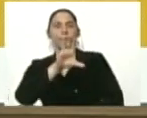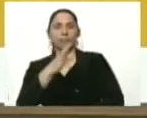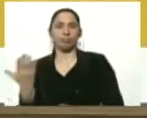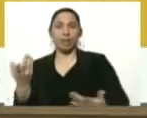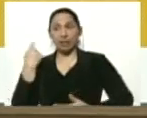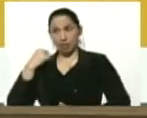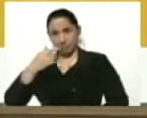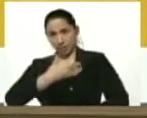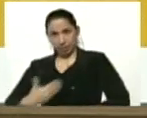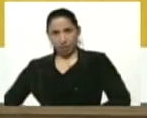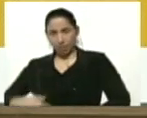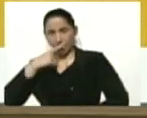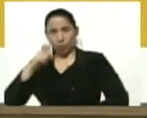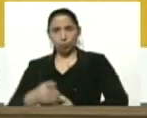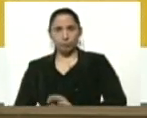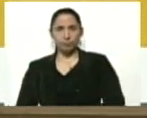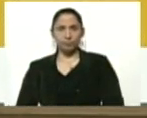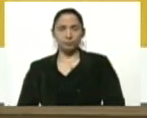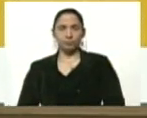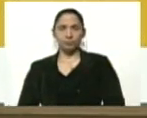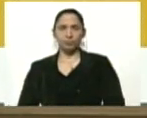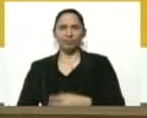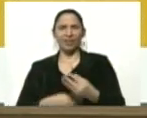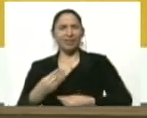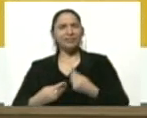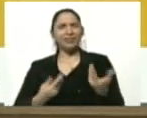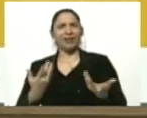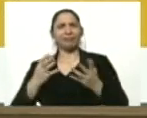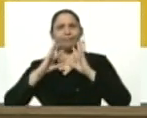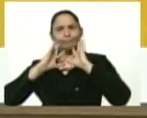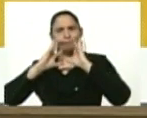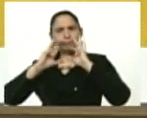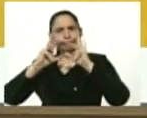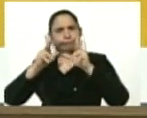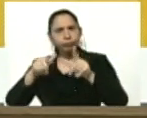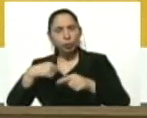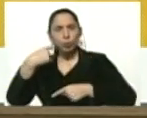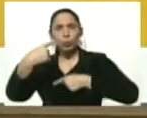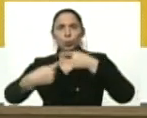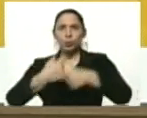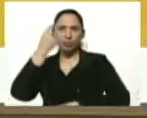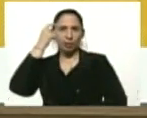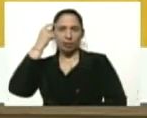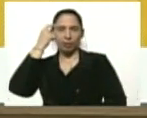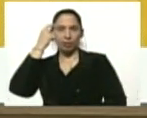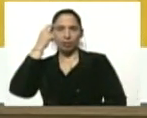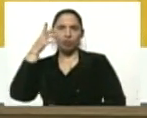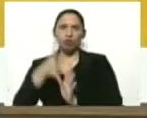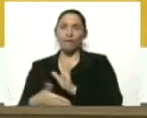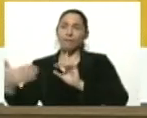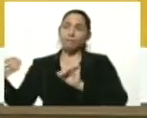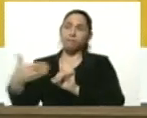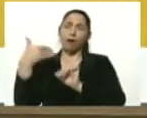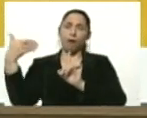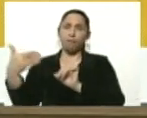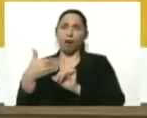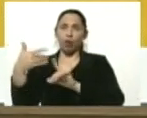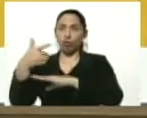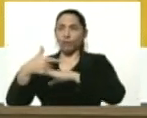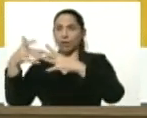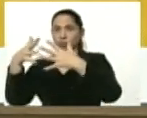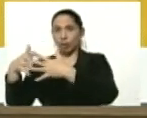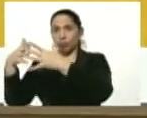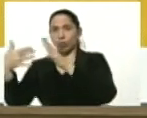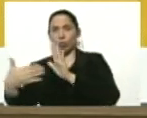Ayer el presidente de la República hacía un recuento día por día de las amenazas del gobierno de Estados